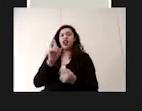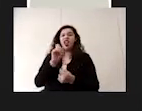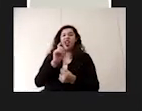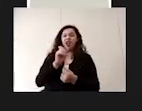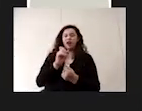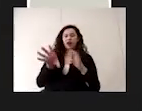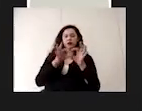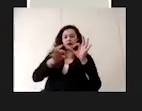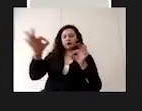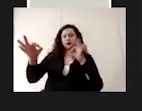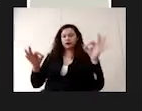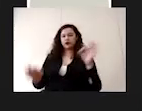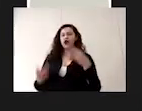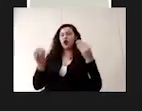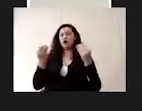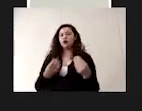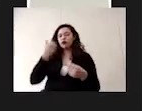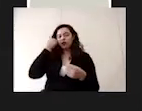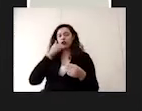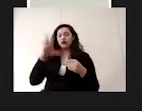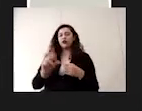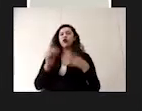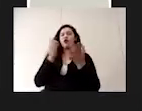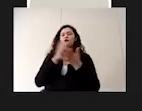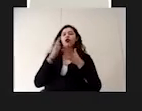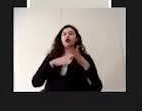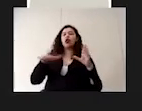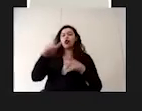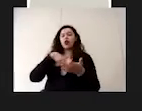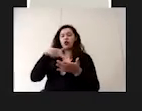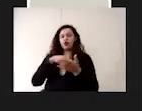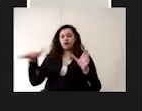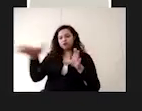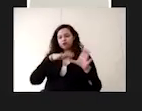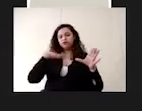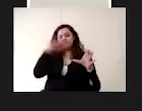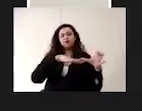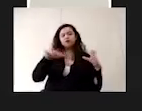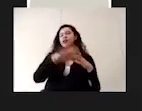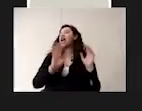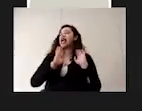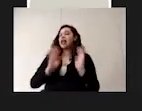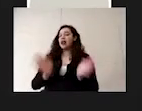mojado, únicamente es limpiar la zona con esta solución desinfectante.